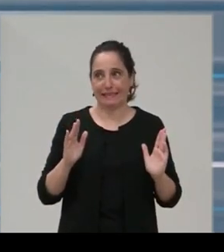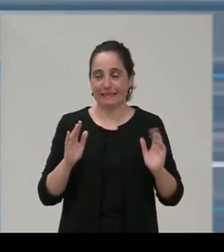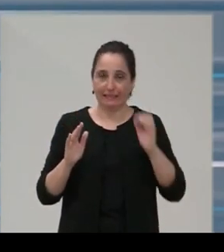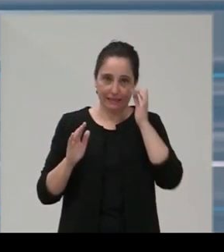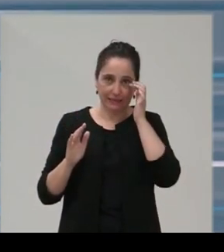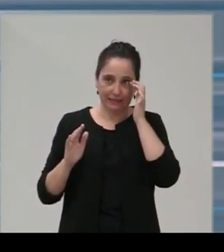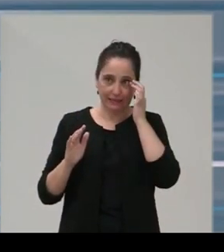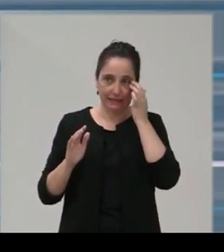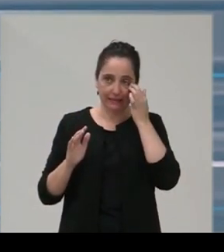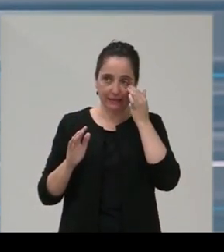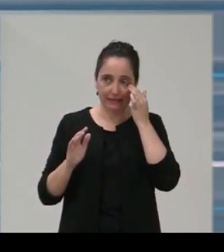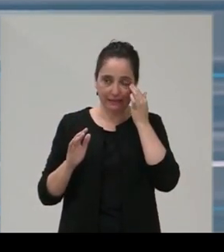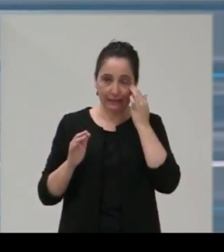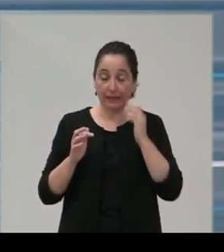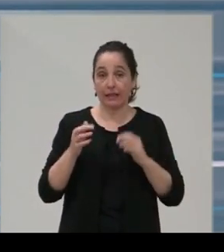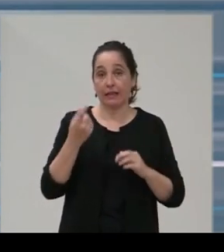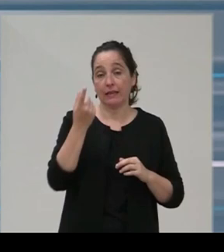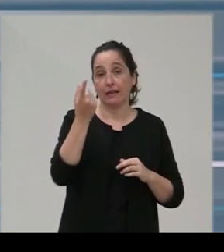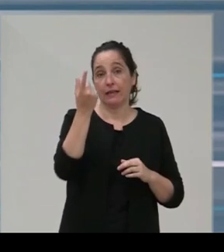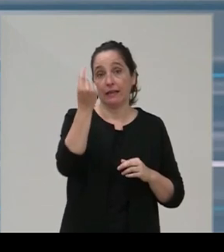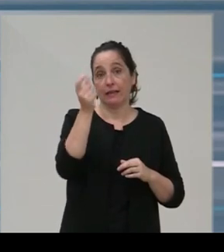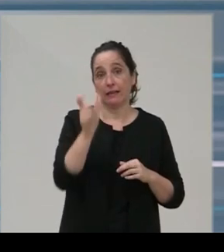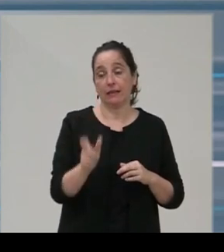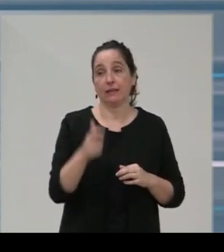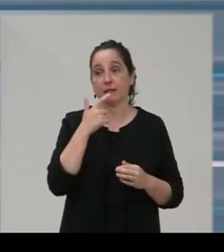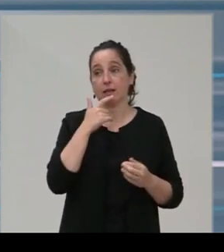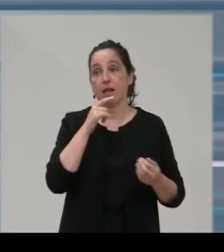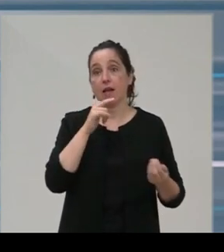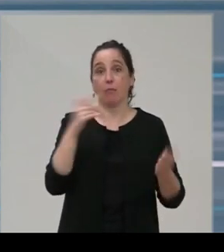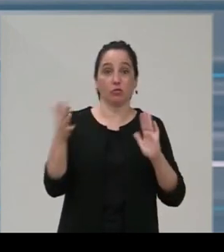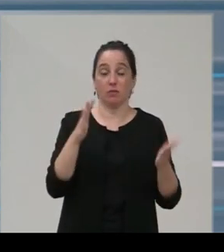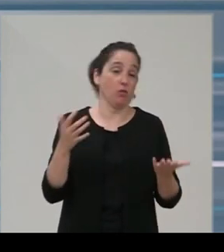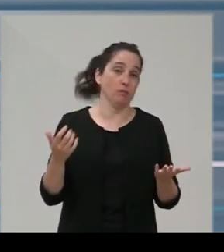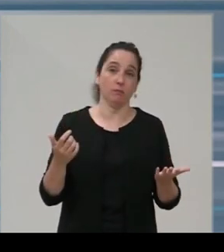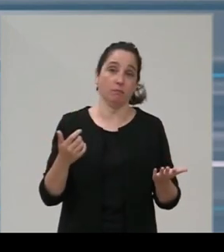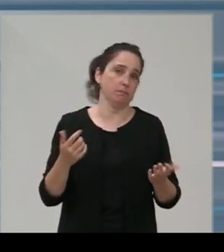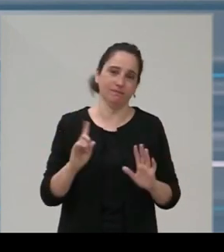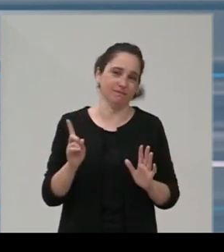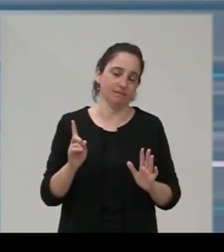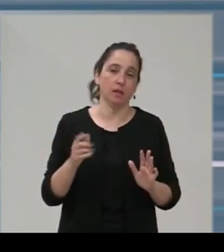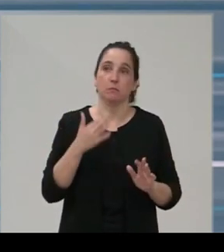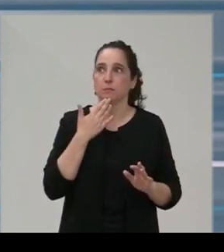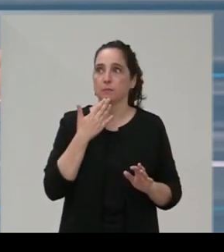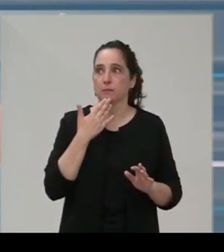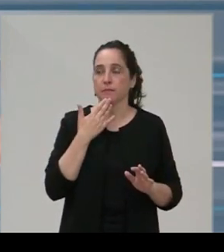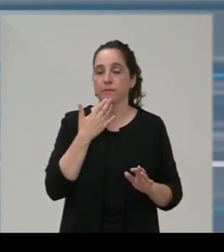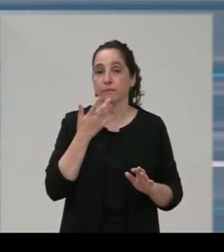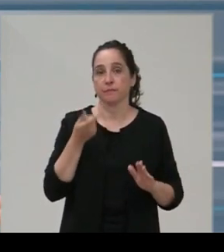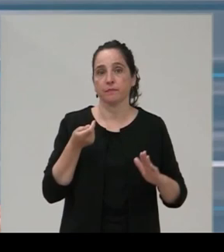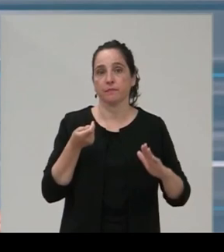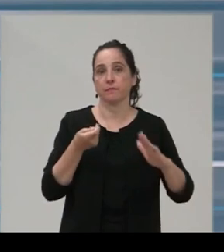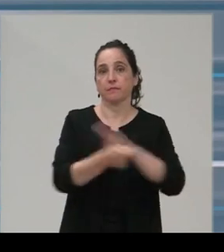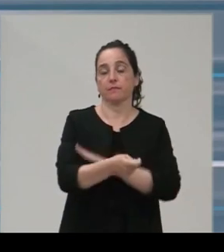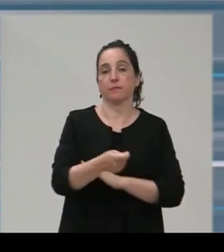está cuantificado donde se puede cuantificar podemos hacer una aproximación pero no es justo por ejemplo la consignación